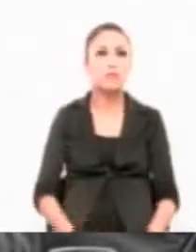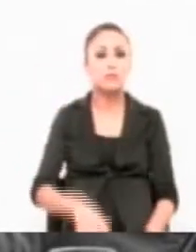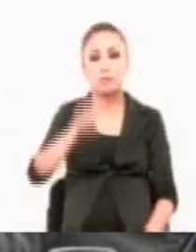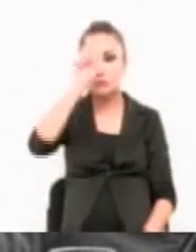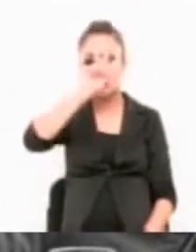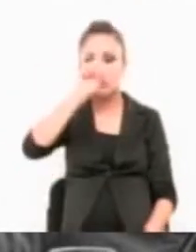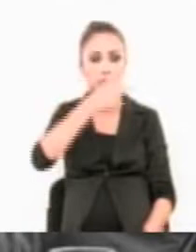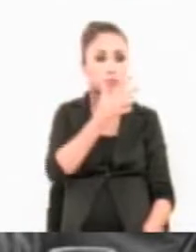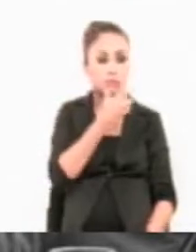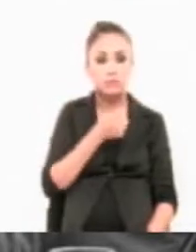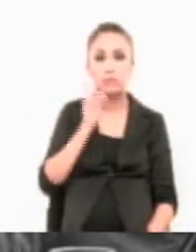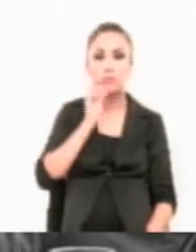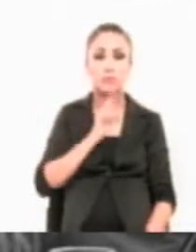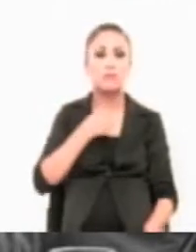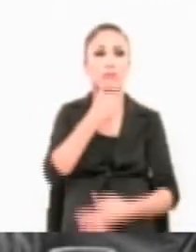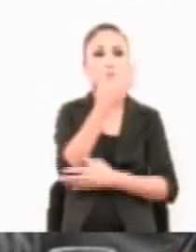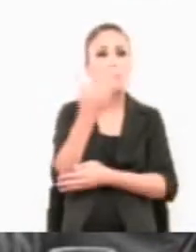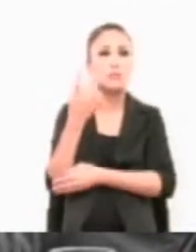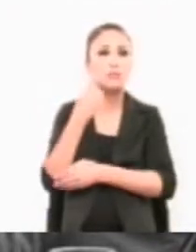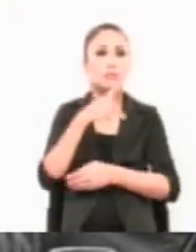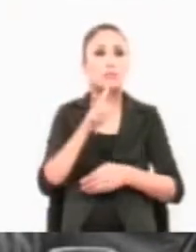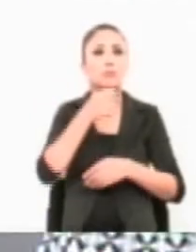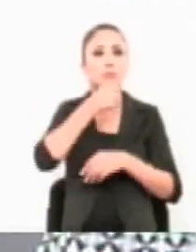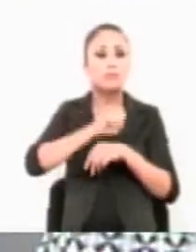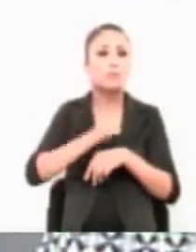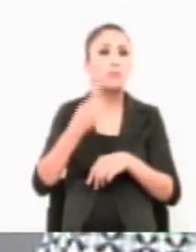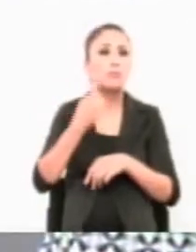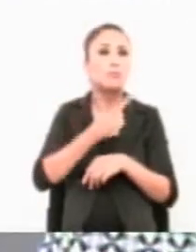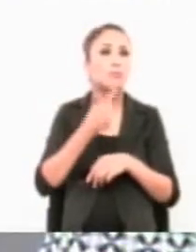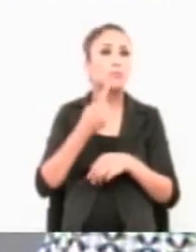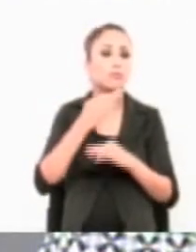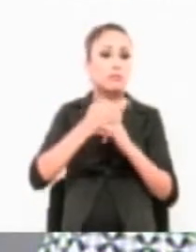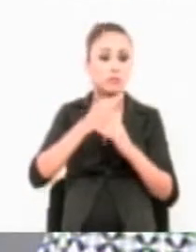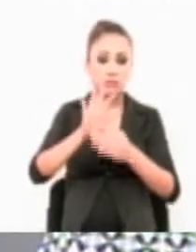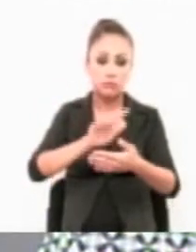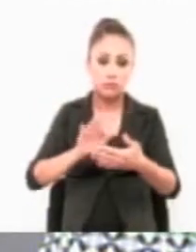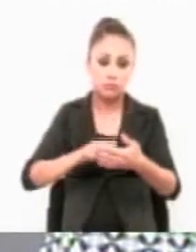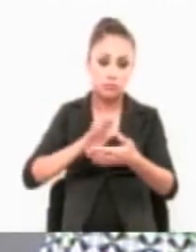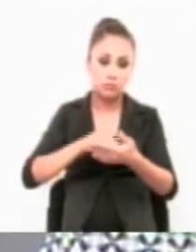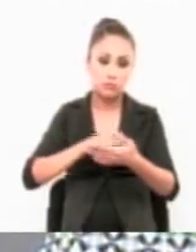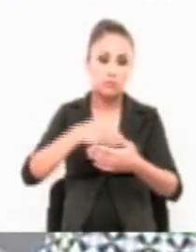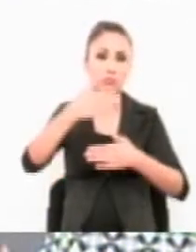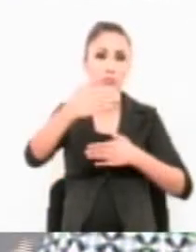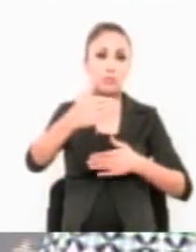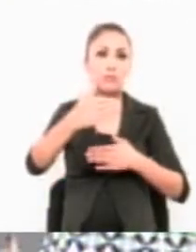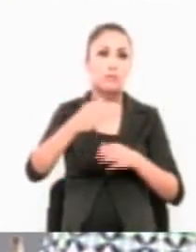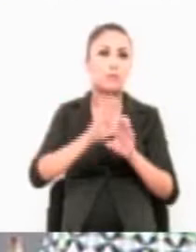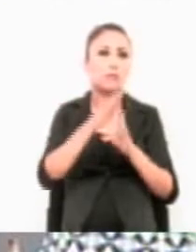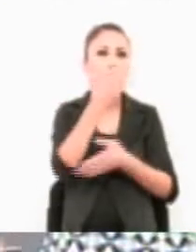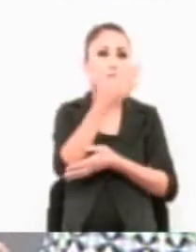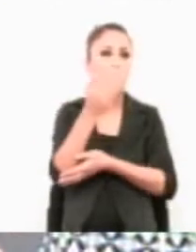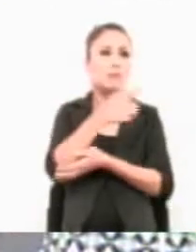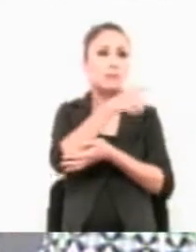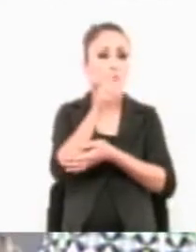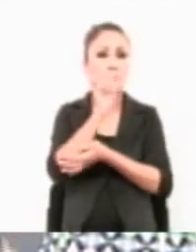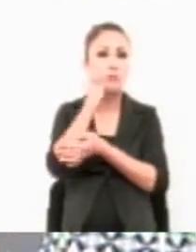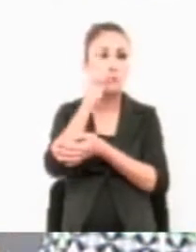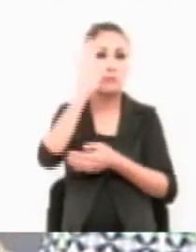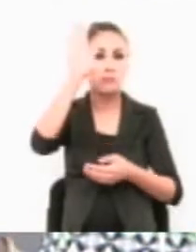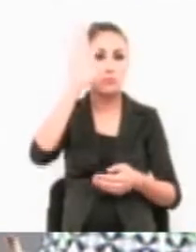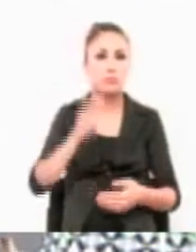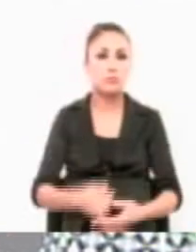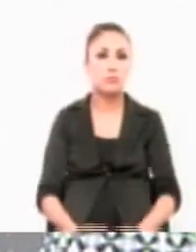Consejeras y consejeros, se aprueba la petición del secretario en el sentido que se le exime de la lectura de este documento al haberse adjuntado a la convocatoria. Por favor, levanten su mano.